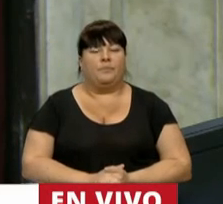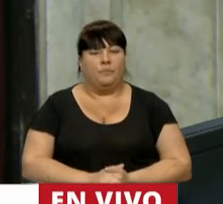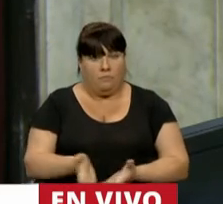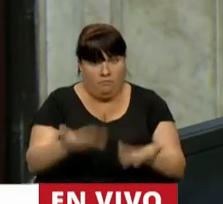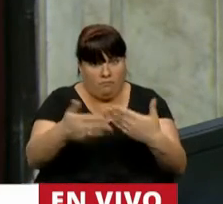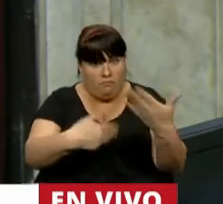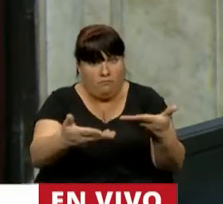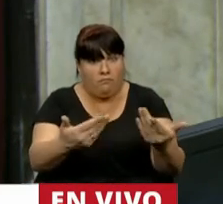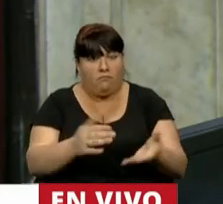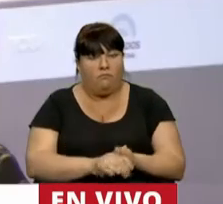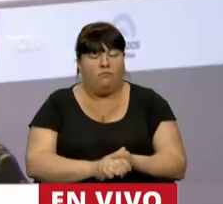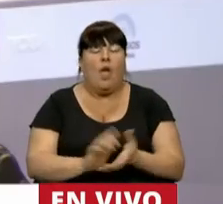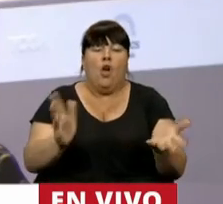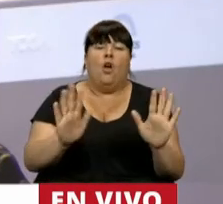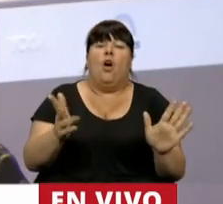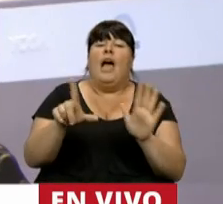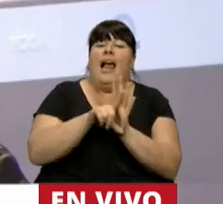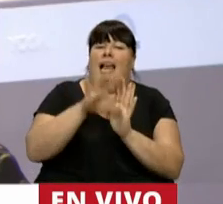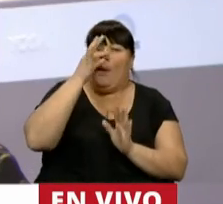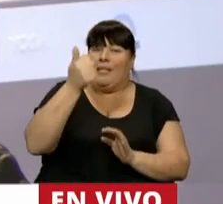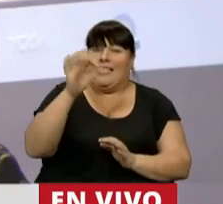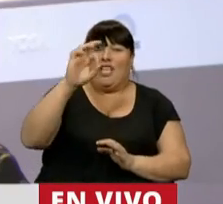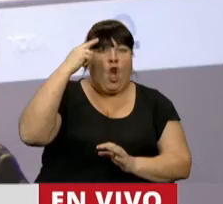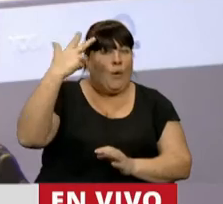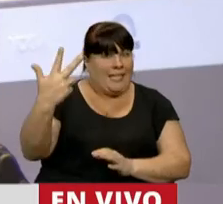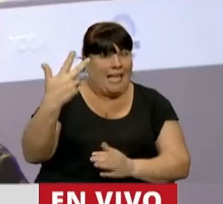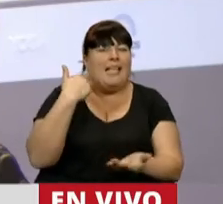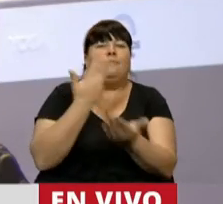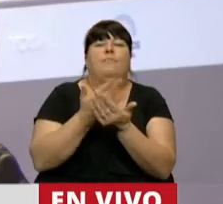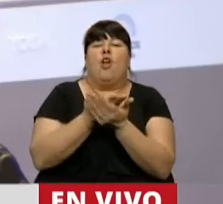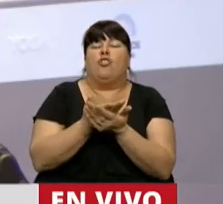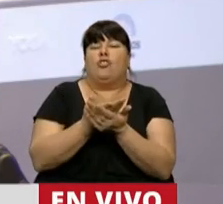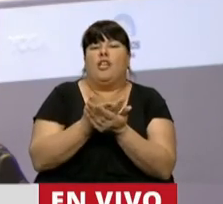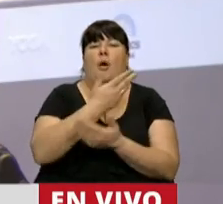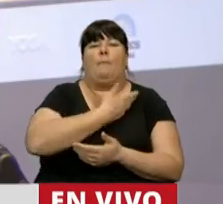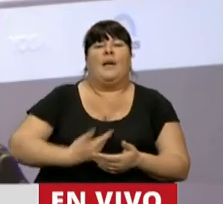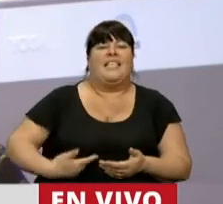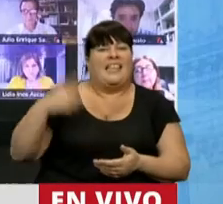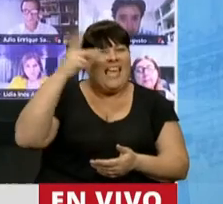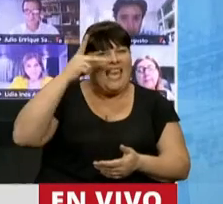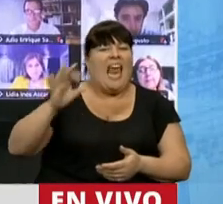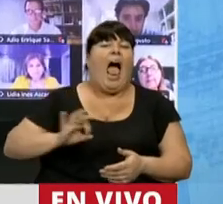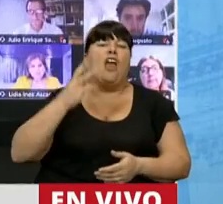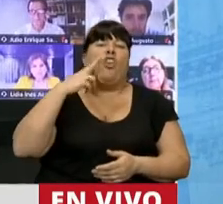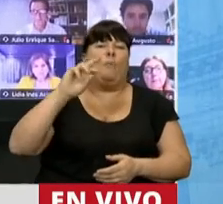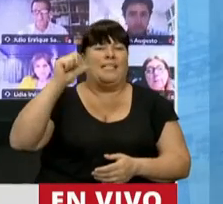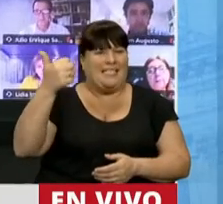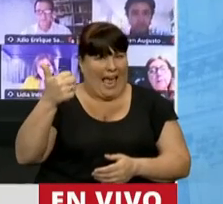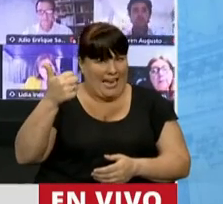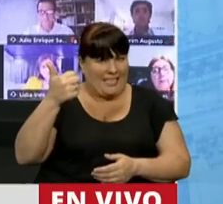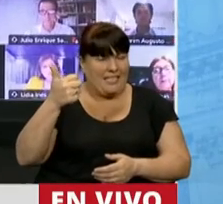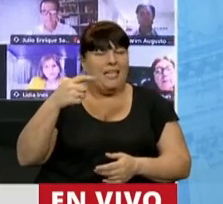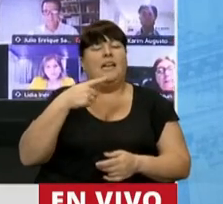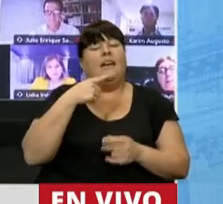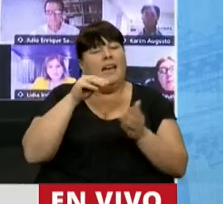¿Metales, metales? No, la ley 26.093 fue una iniciativa del presidente Néstor Kirchner en año 2006, donde